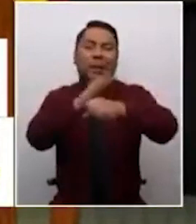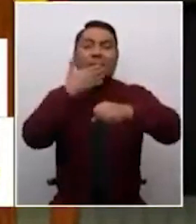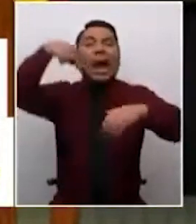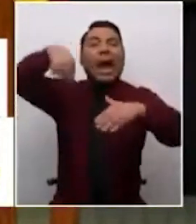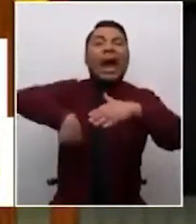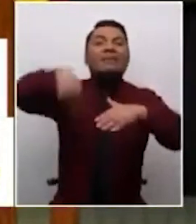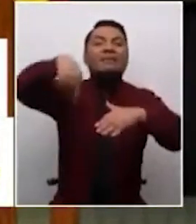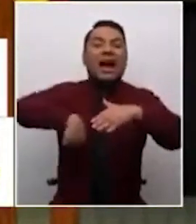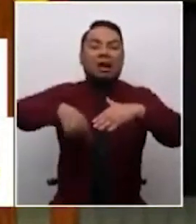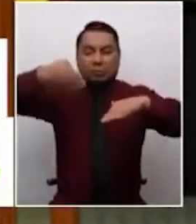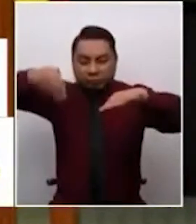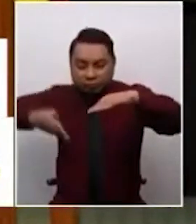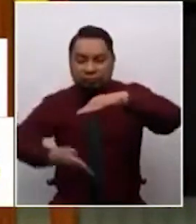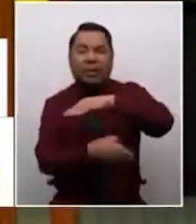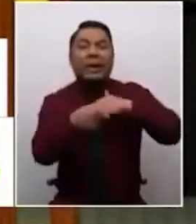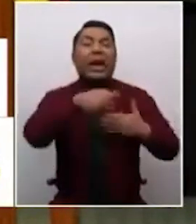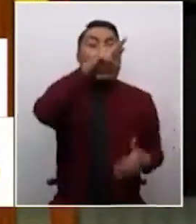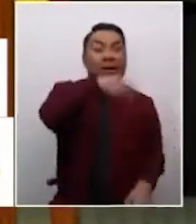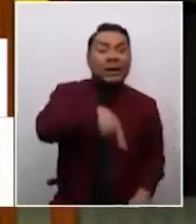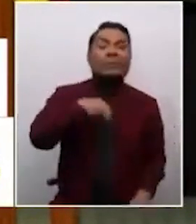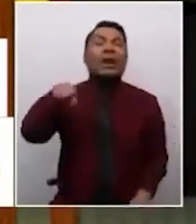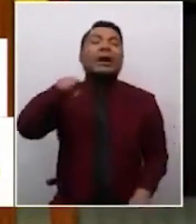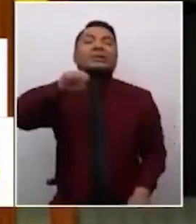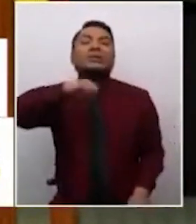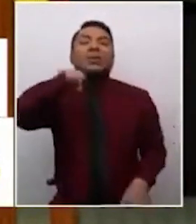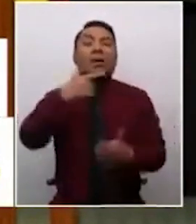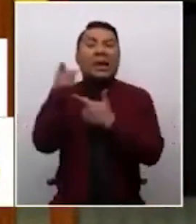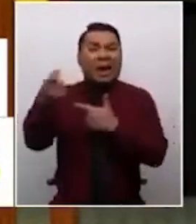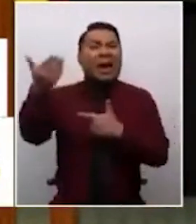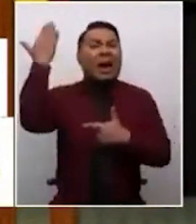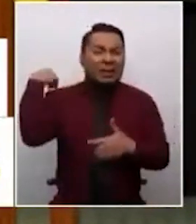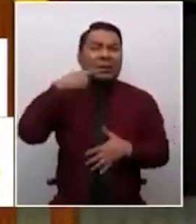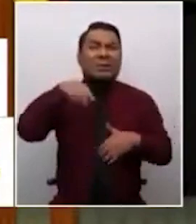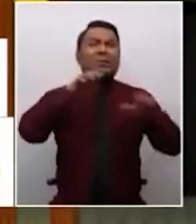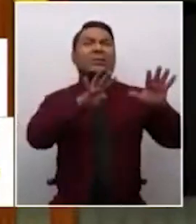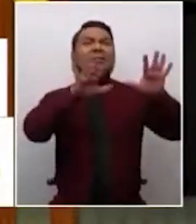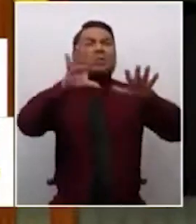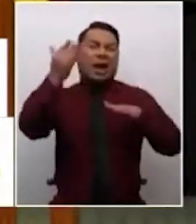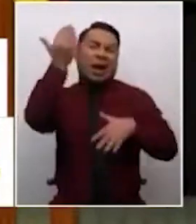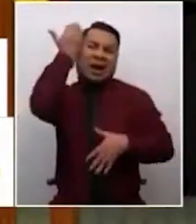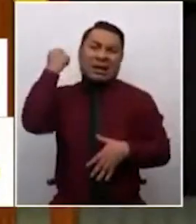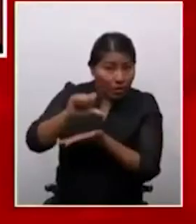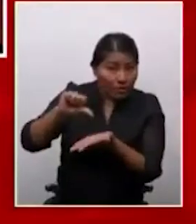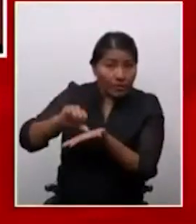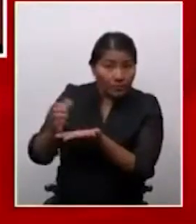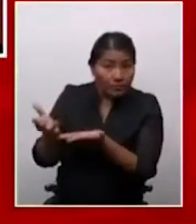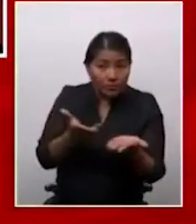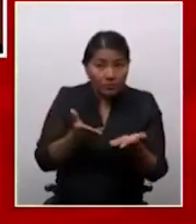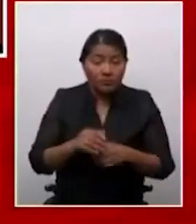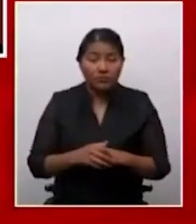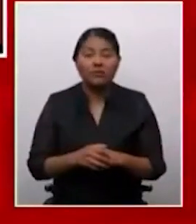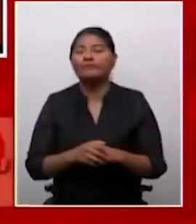responder, no pudo hacerlo por falta de tiempo. Más adelante, sin embargo, volvería a ser víctima de otro de sus contendores. Mi